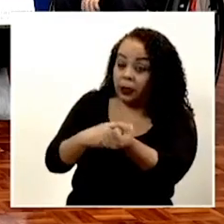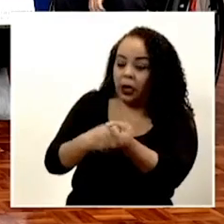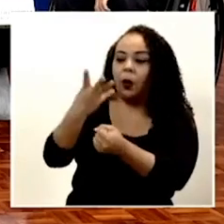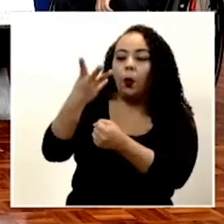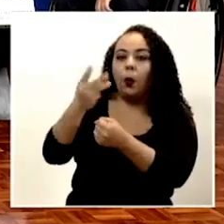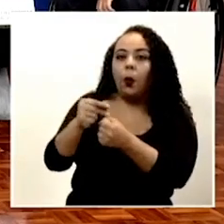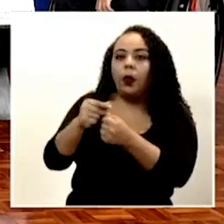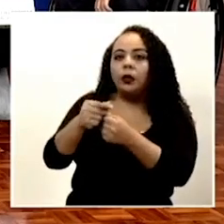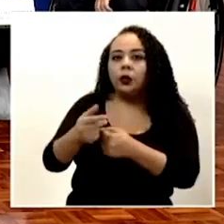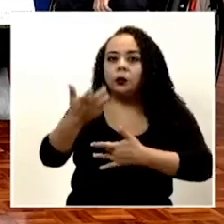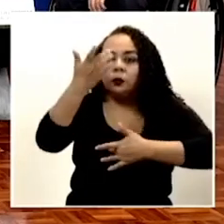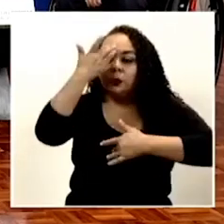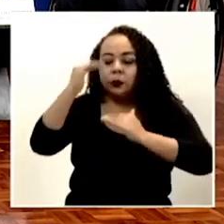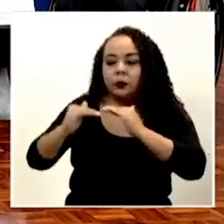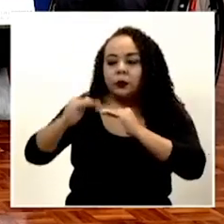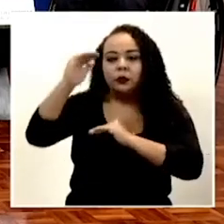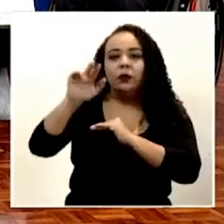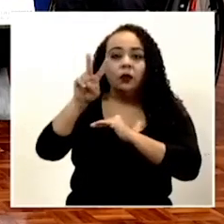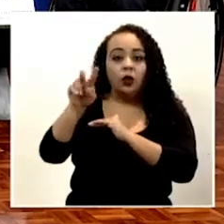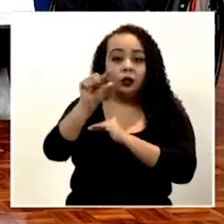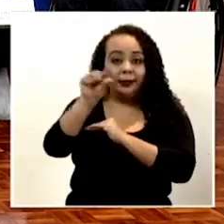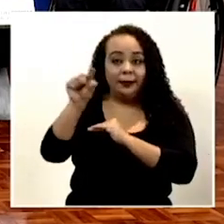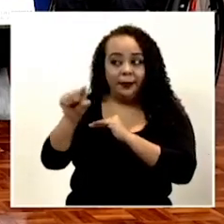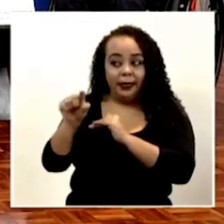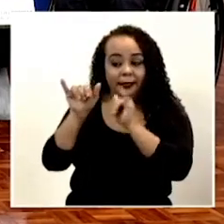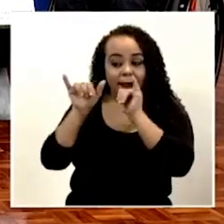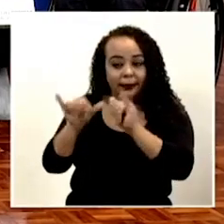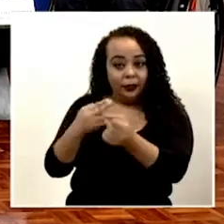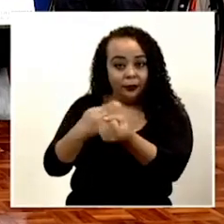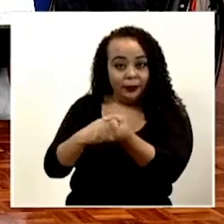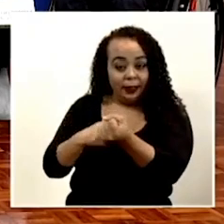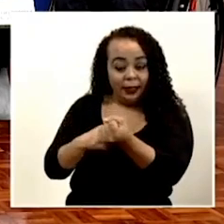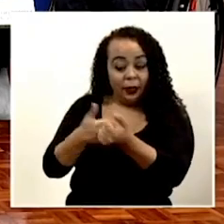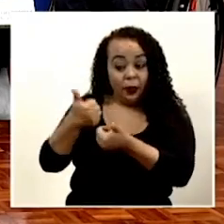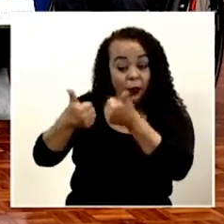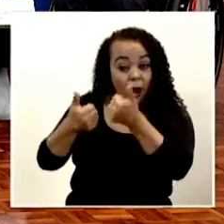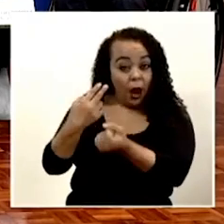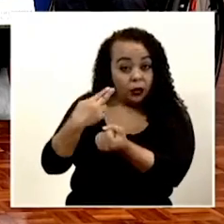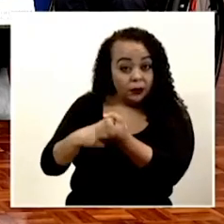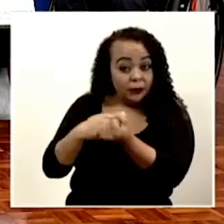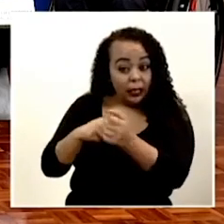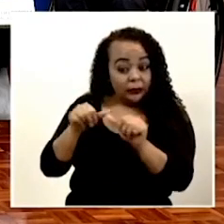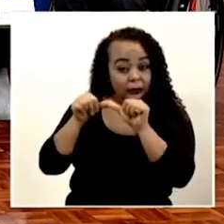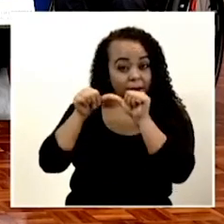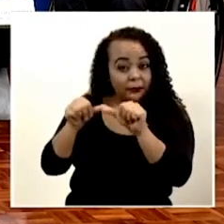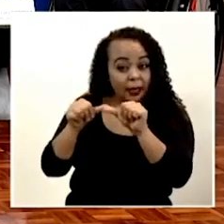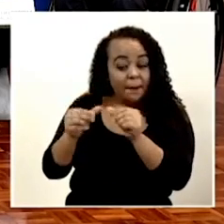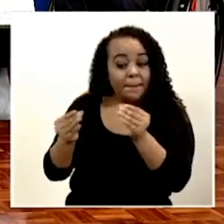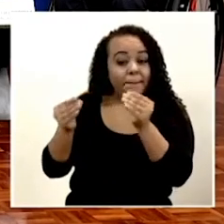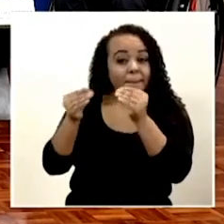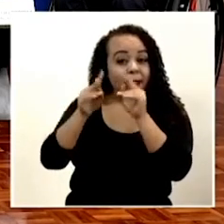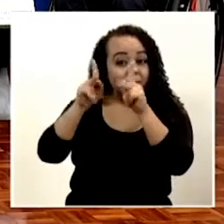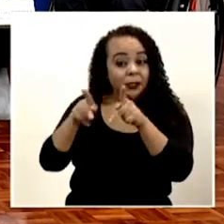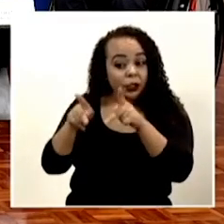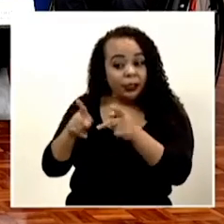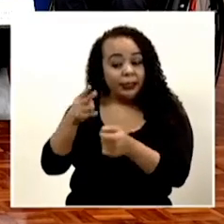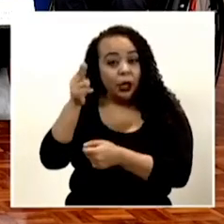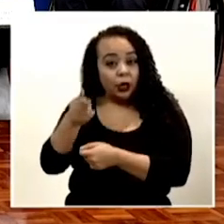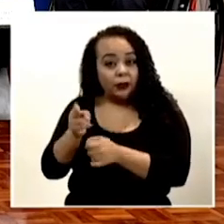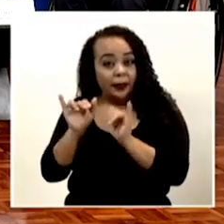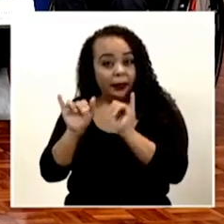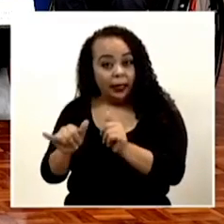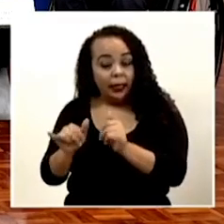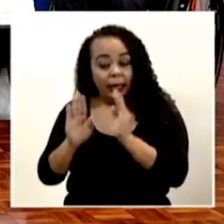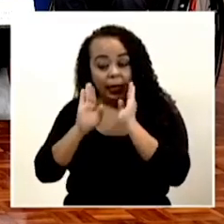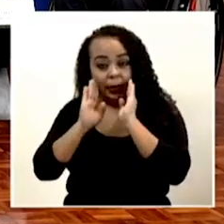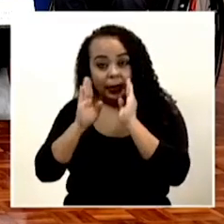superan las dos semanas de estadía en los hospitales? ¿Cuál hospital mantiene la mayor cantidad de pacientes que están siendo